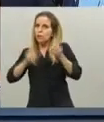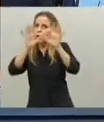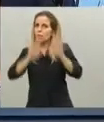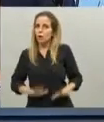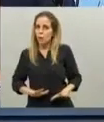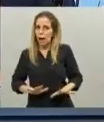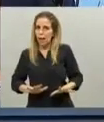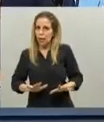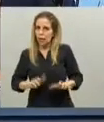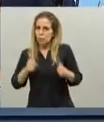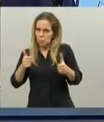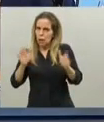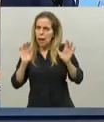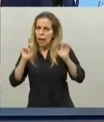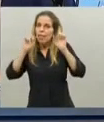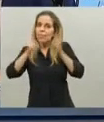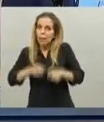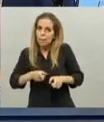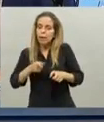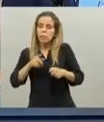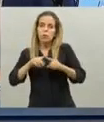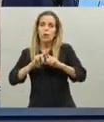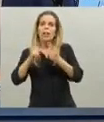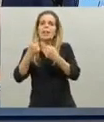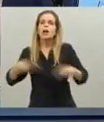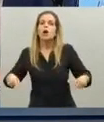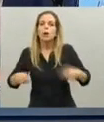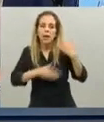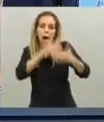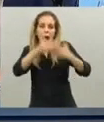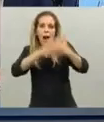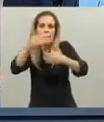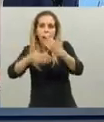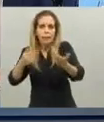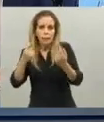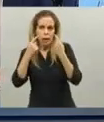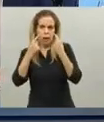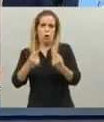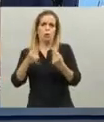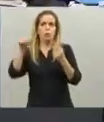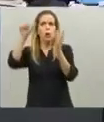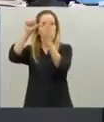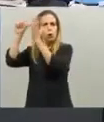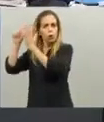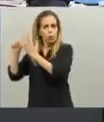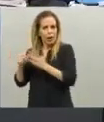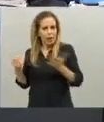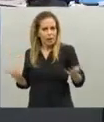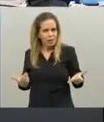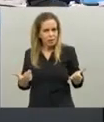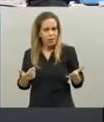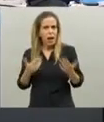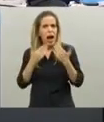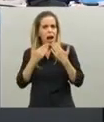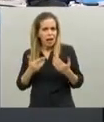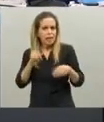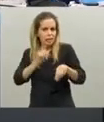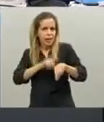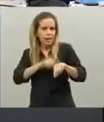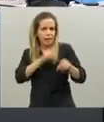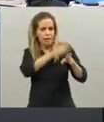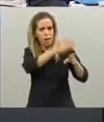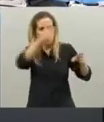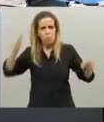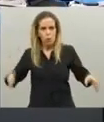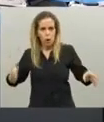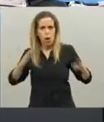logramos hasta avances tecnológicos reconocidos internacionalmente ¿cómo hubiéramos podido hacer esto si en